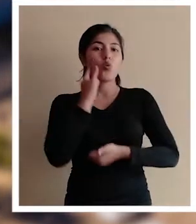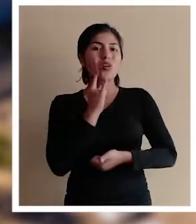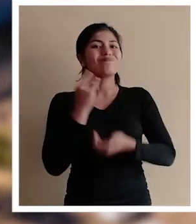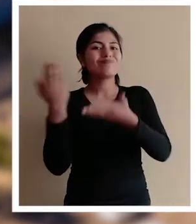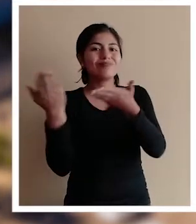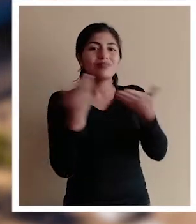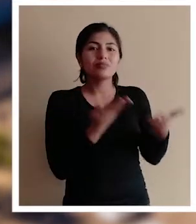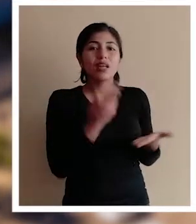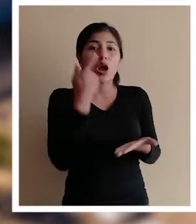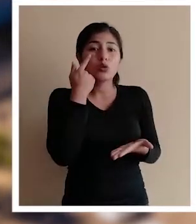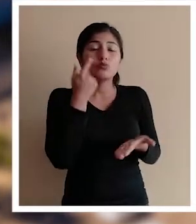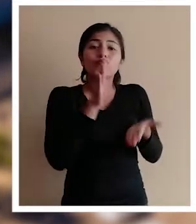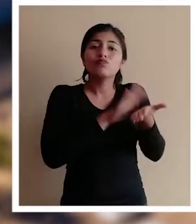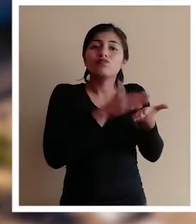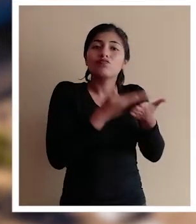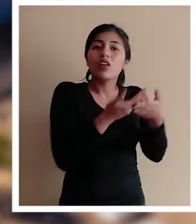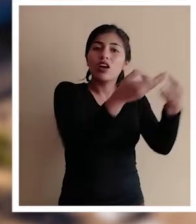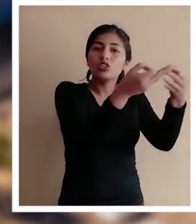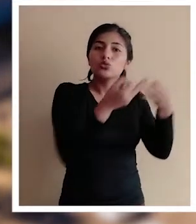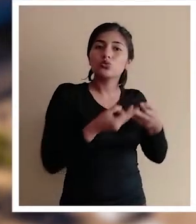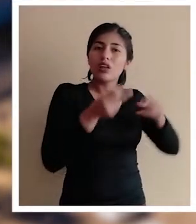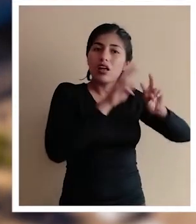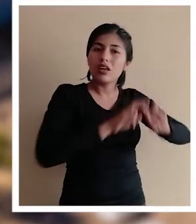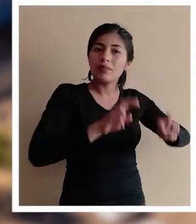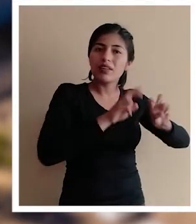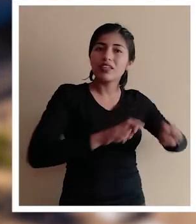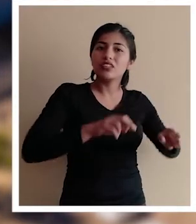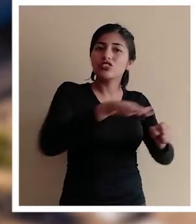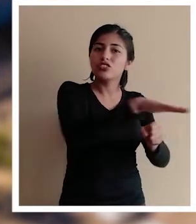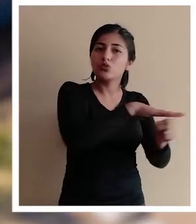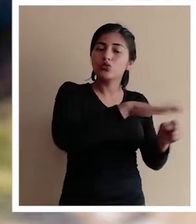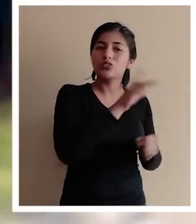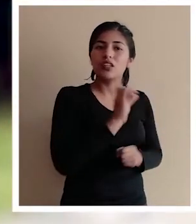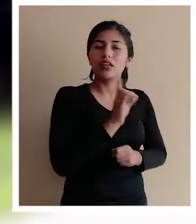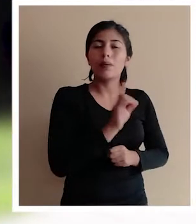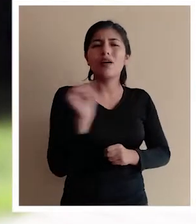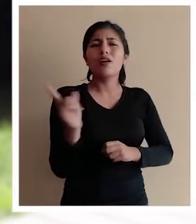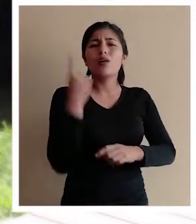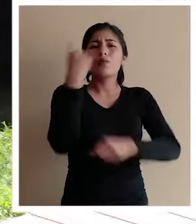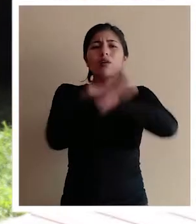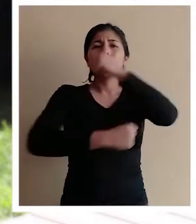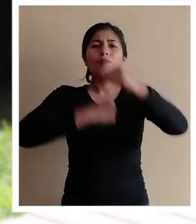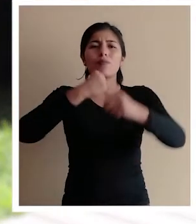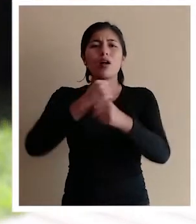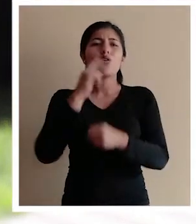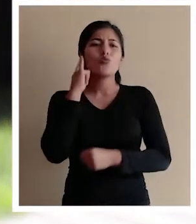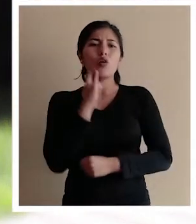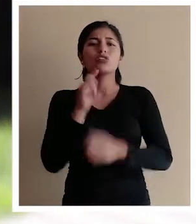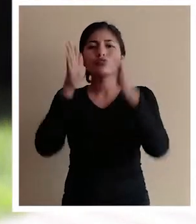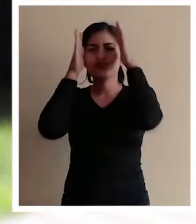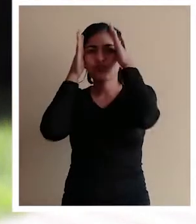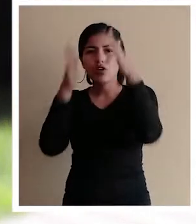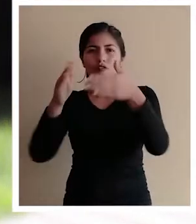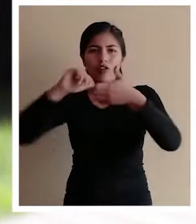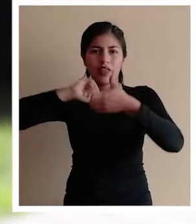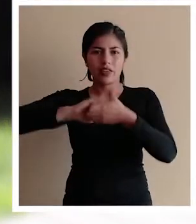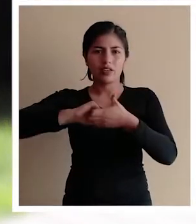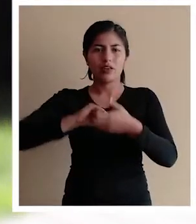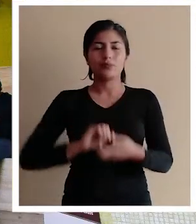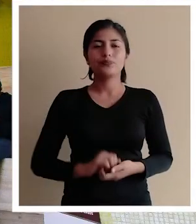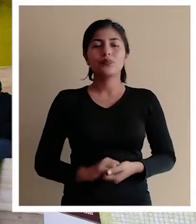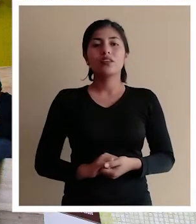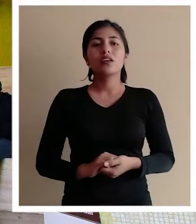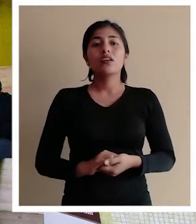les invita a conocer los principales resultados del estudio de discapacidad de las primeras generaciones UOH con enfoque de género.